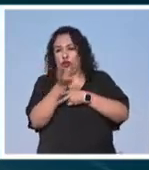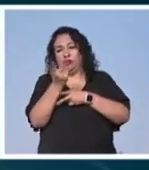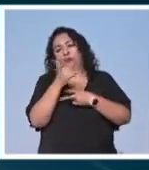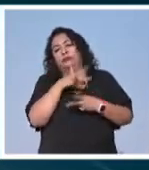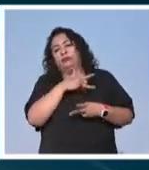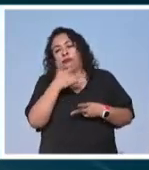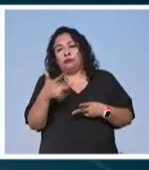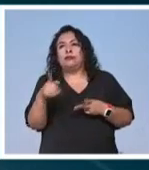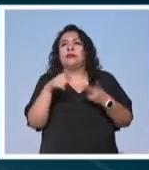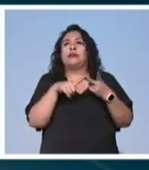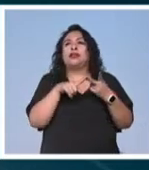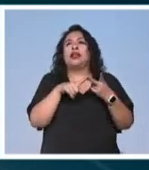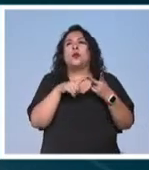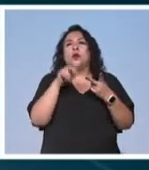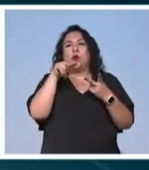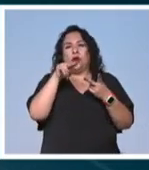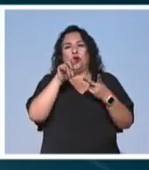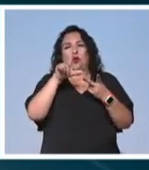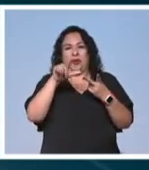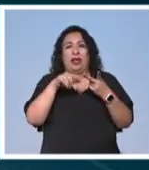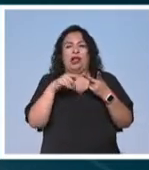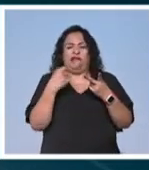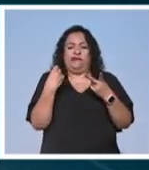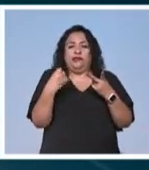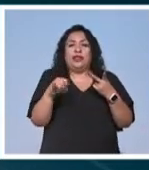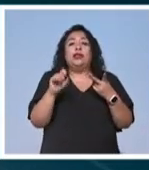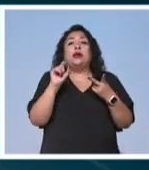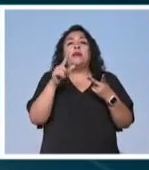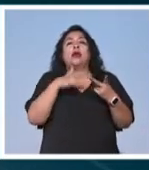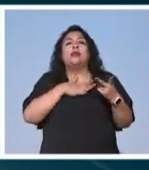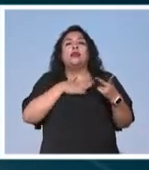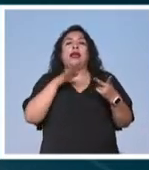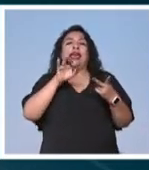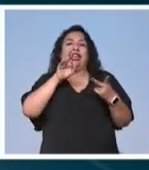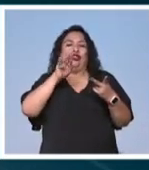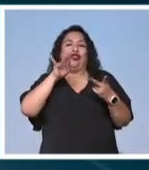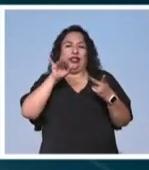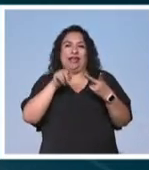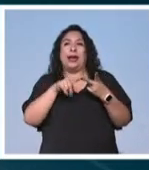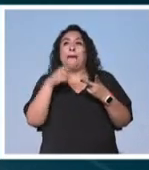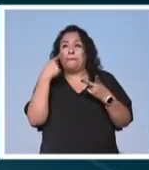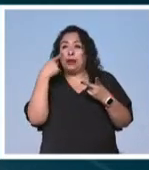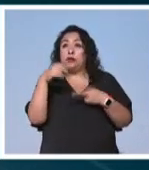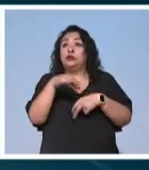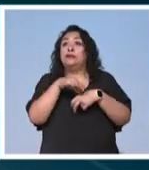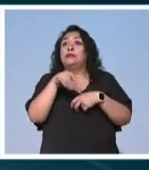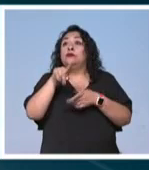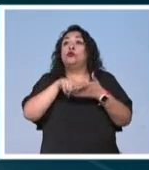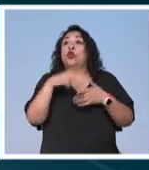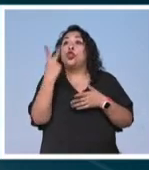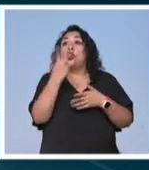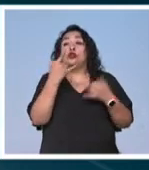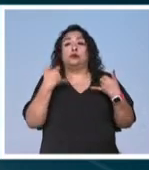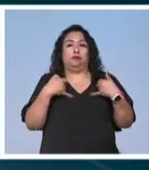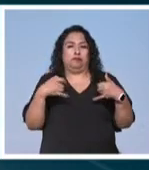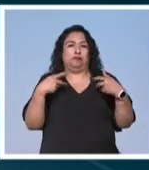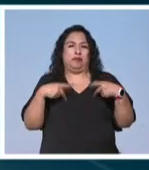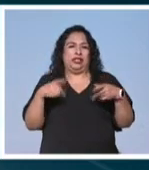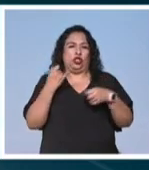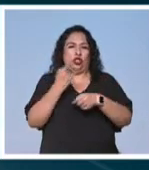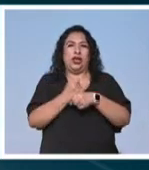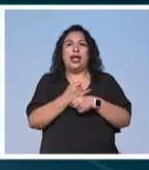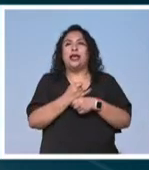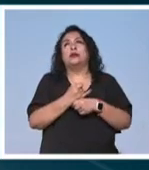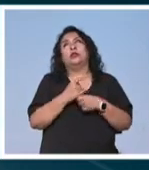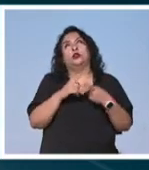una novela irónica y erótica, porque justamente vamos a vivir aquí a dos personajes, bueno, a un